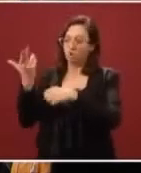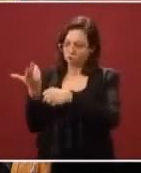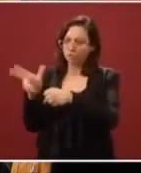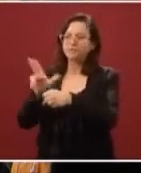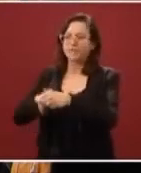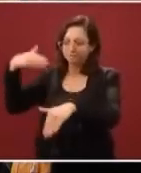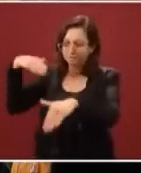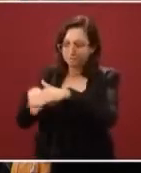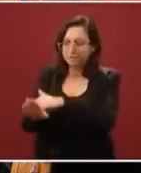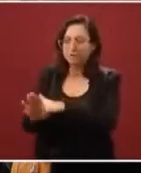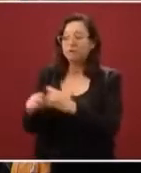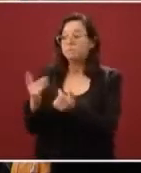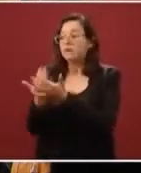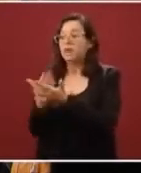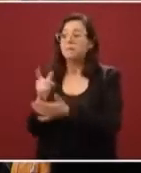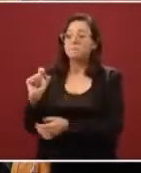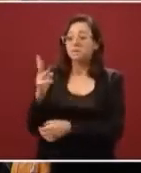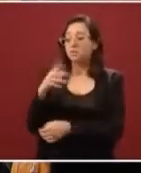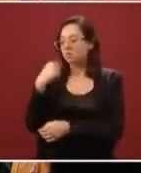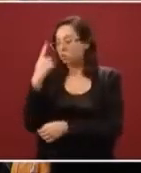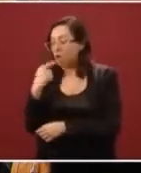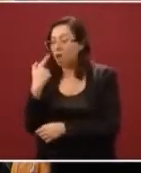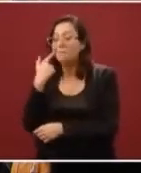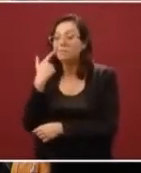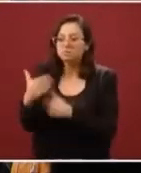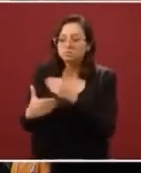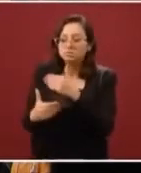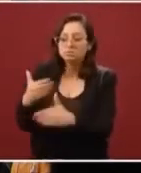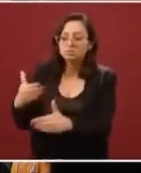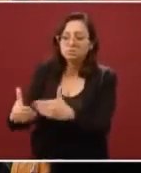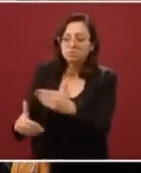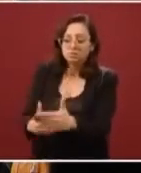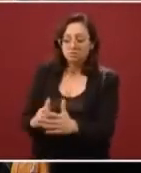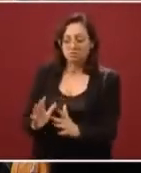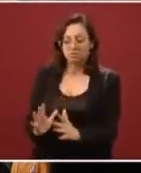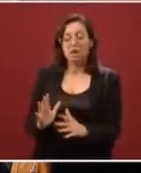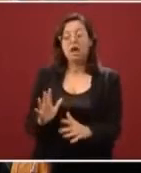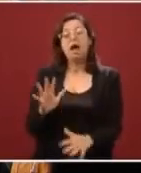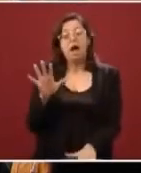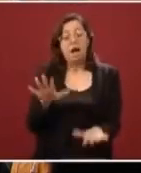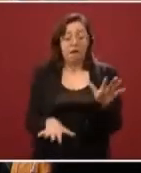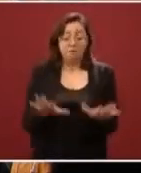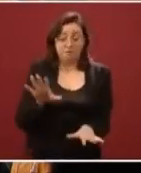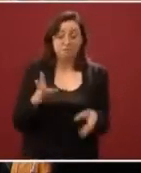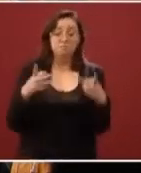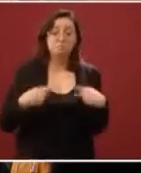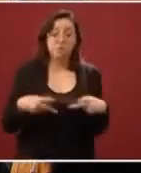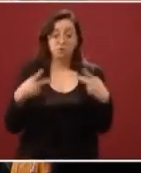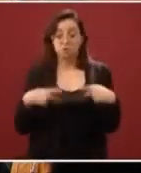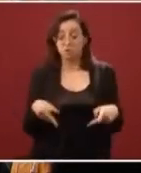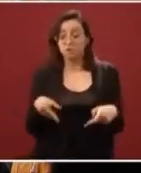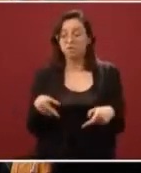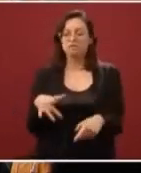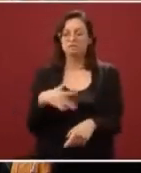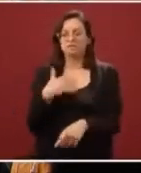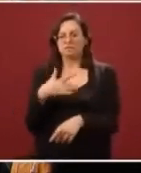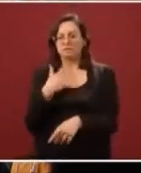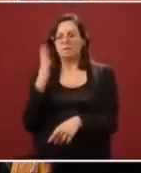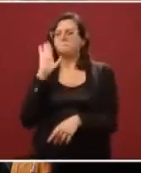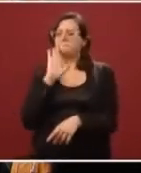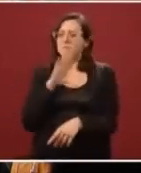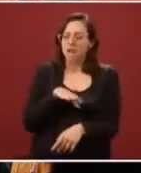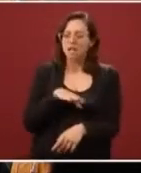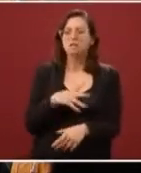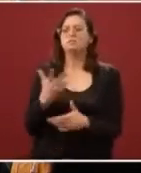complicarse y presentar signos de alarma. Entonces, muchas veces cuando llegan este tipo de pacientes los hospitales